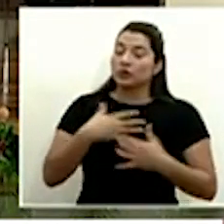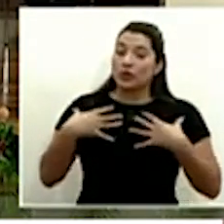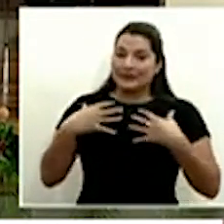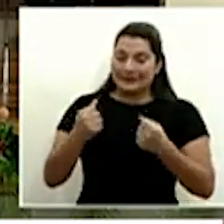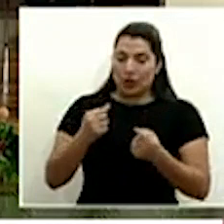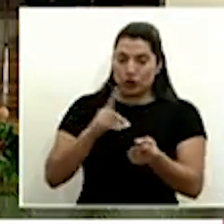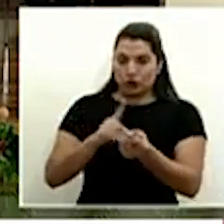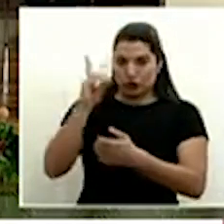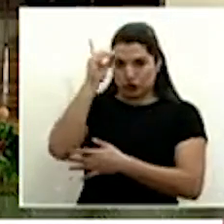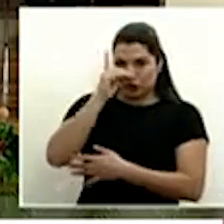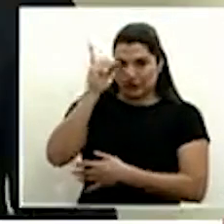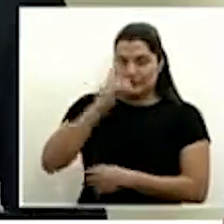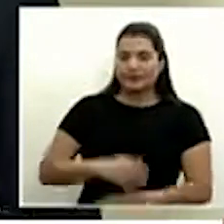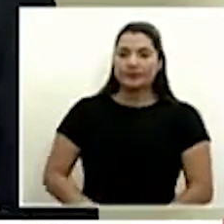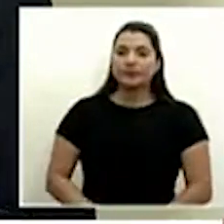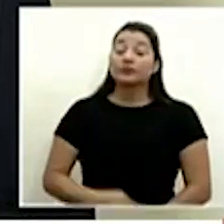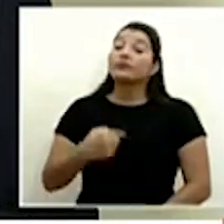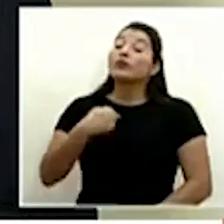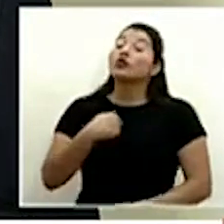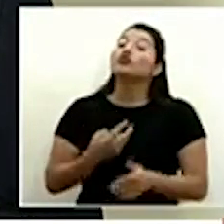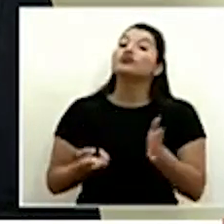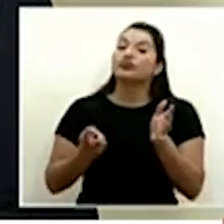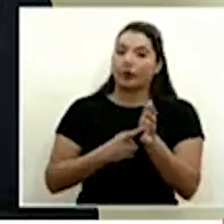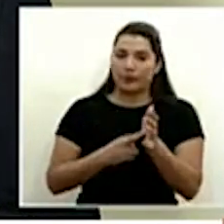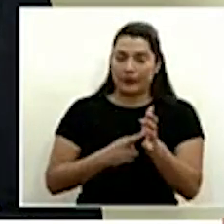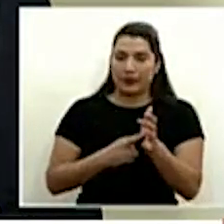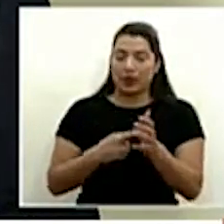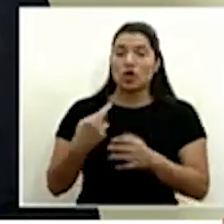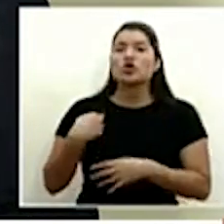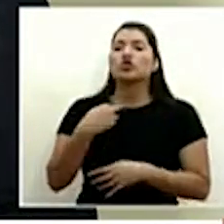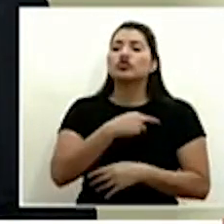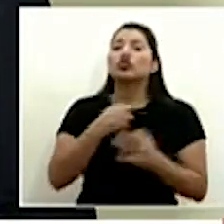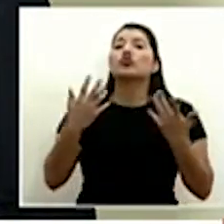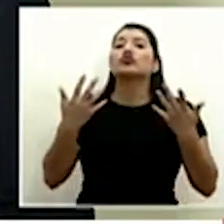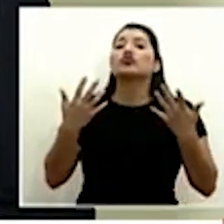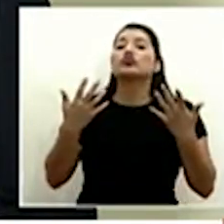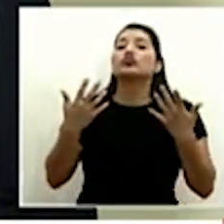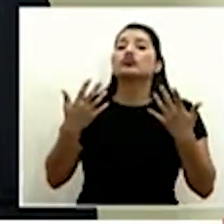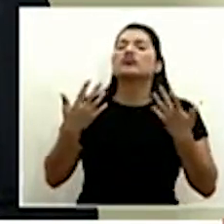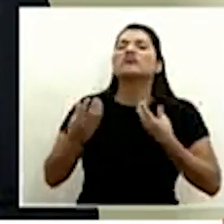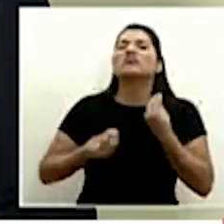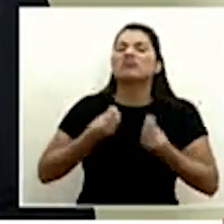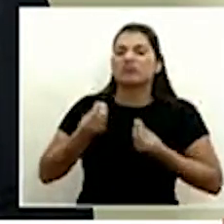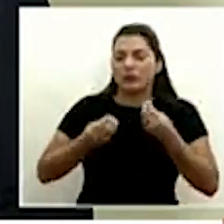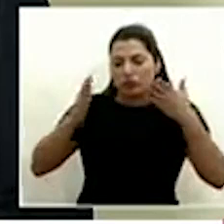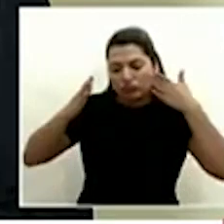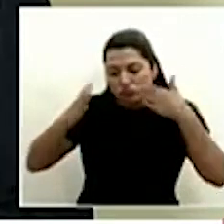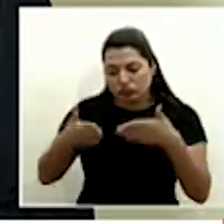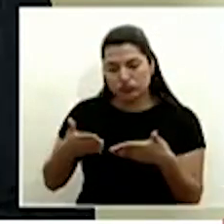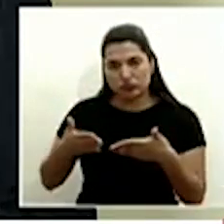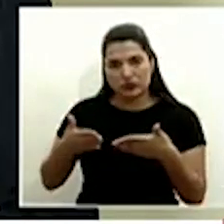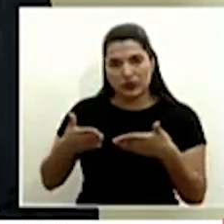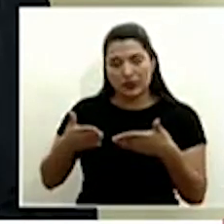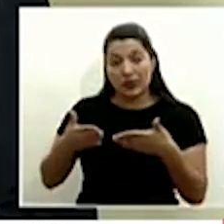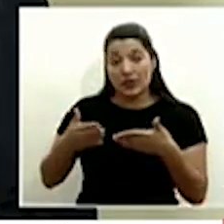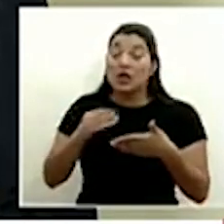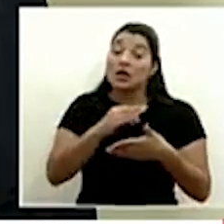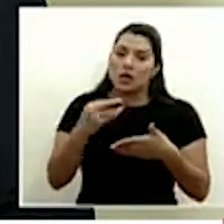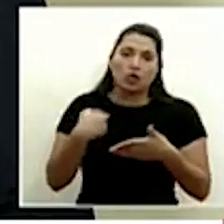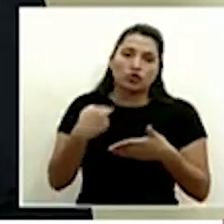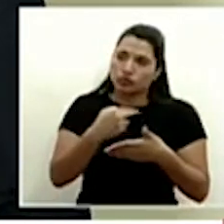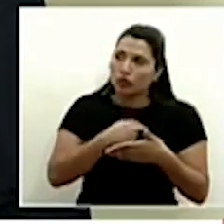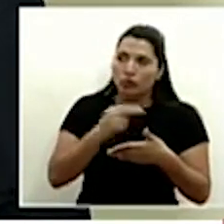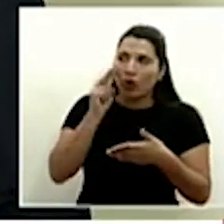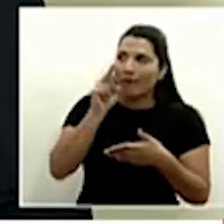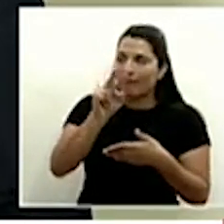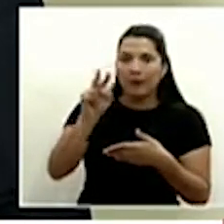o sea yo insisto nosotros nos hemos enfocado y obviamente pues vemos la información que surge